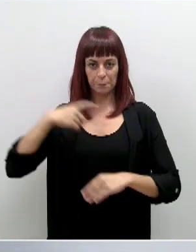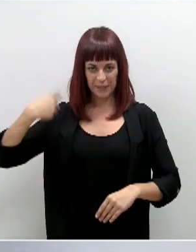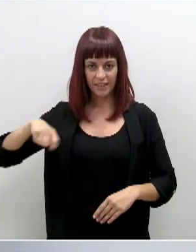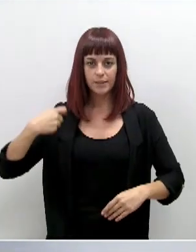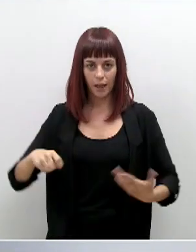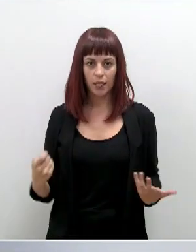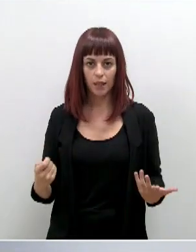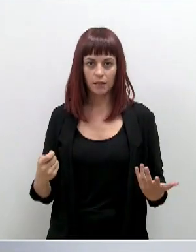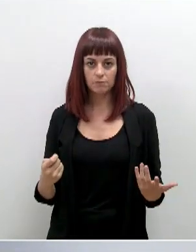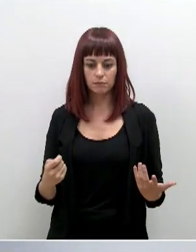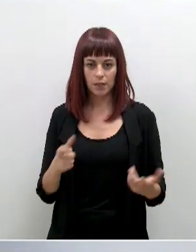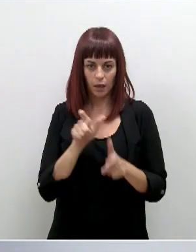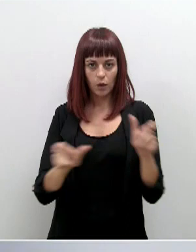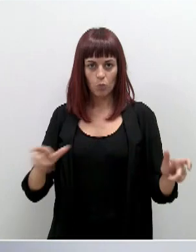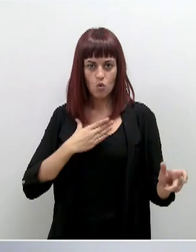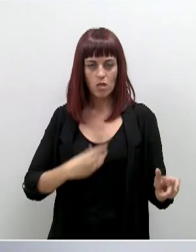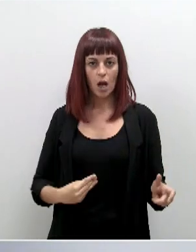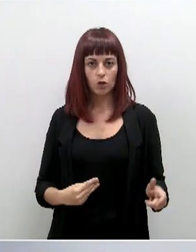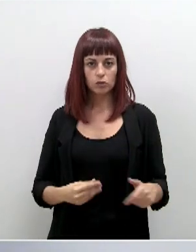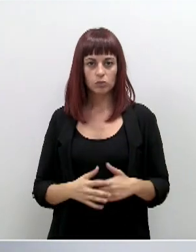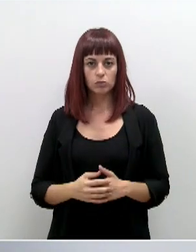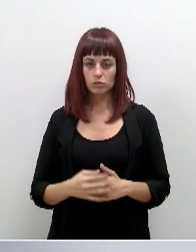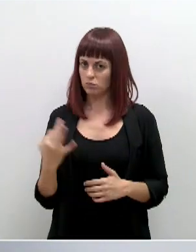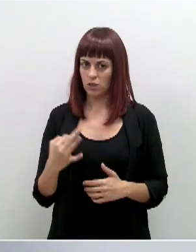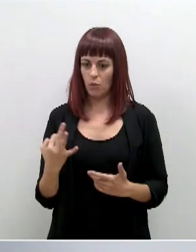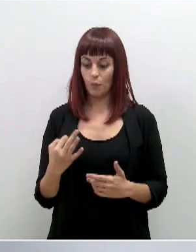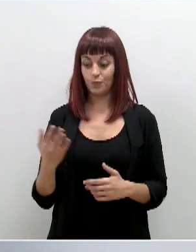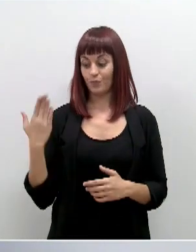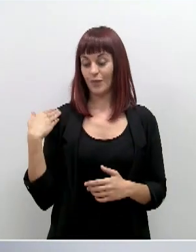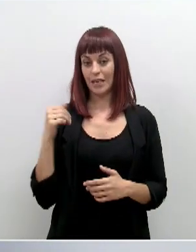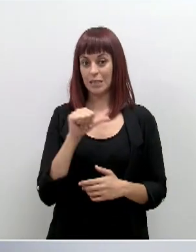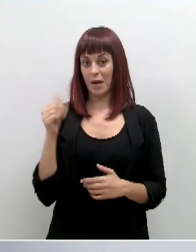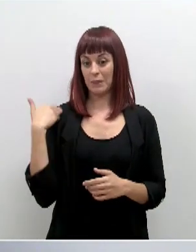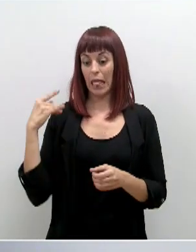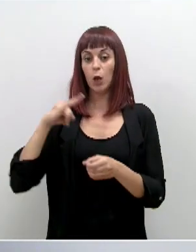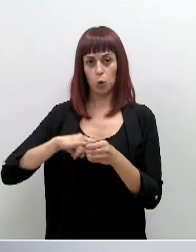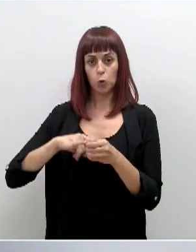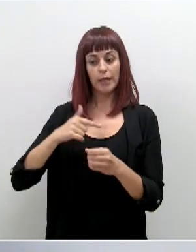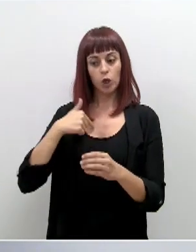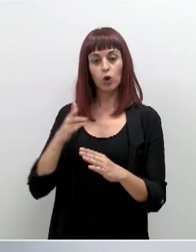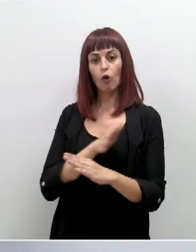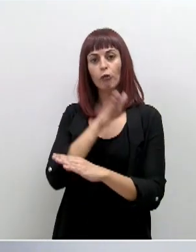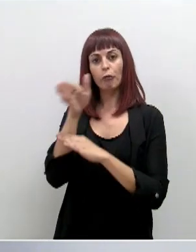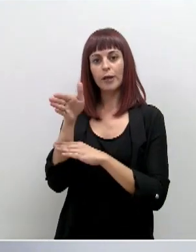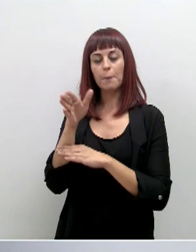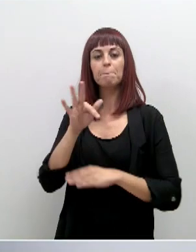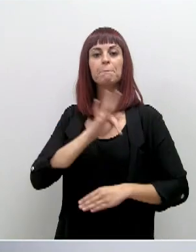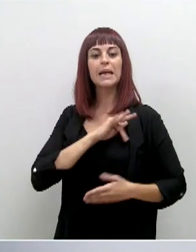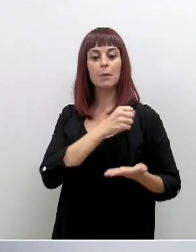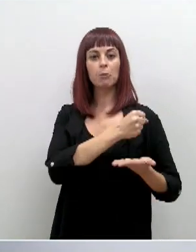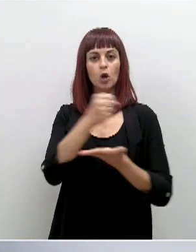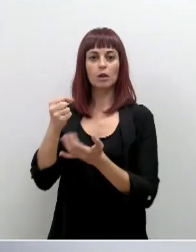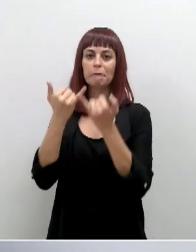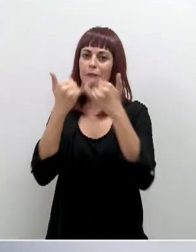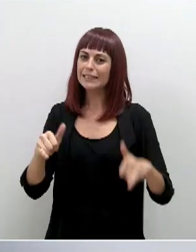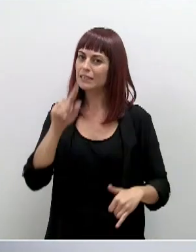presidente de todos los murcianos. El pasado lunes yo asistí a una entrega de premios, no a